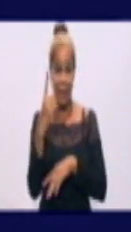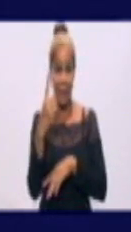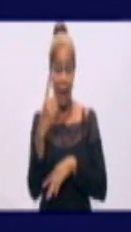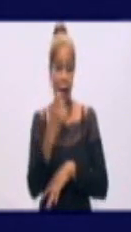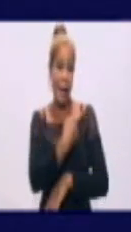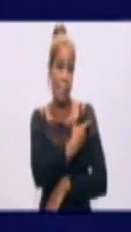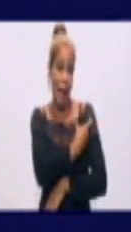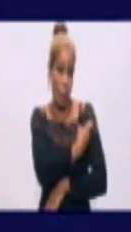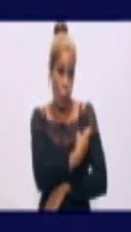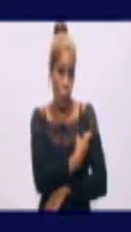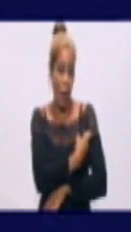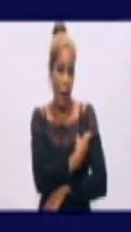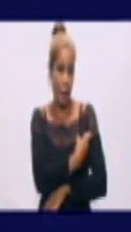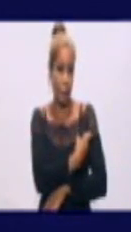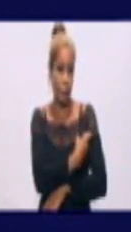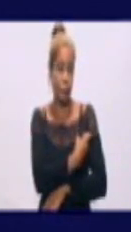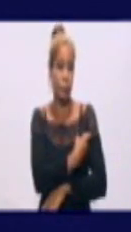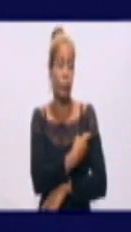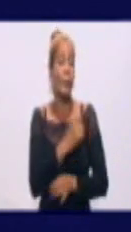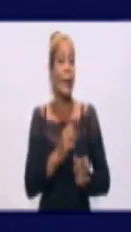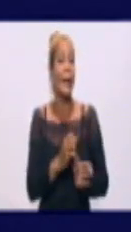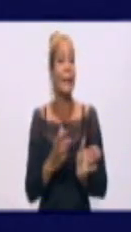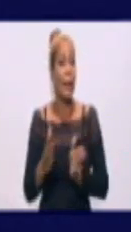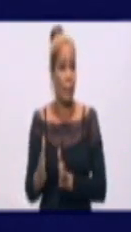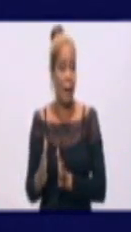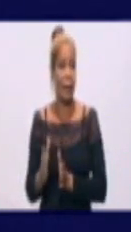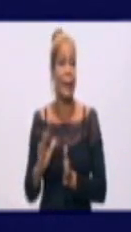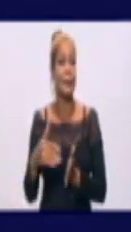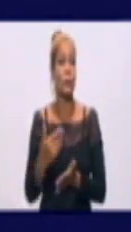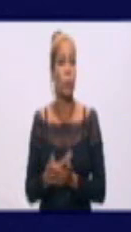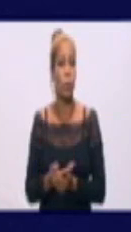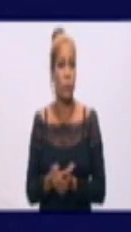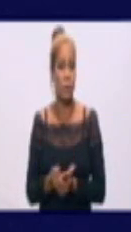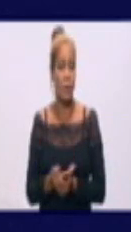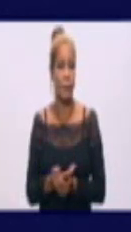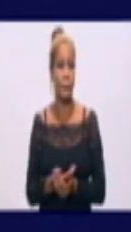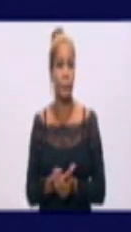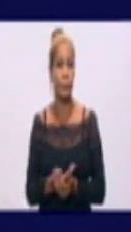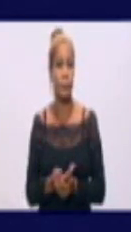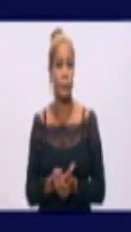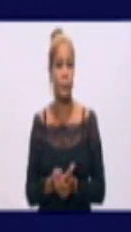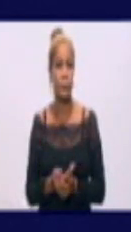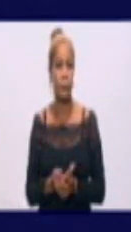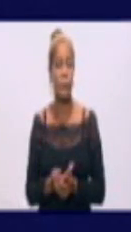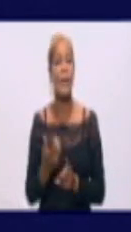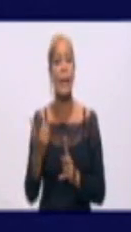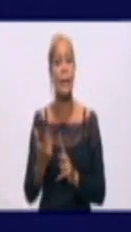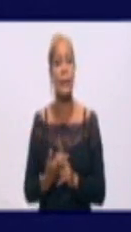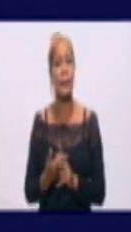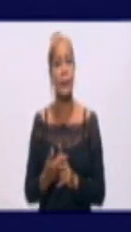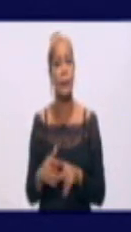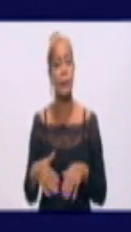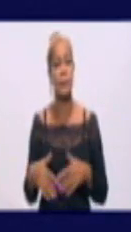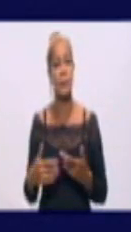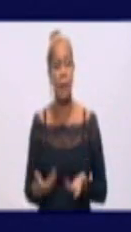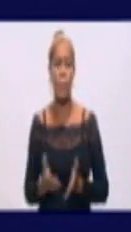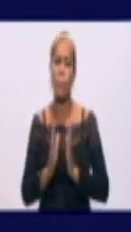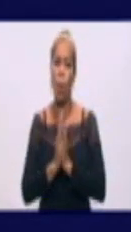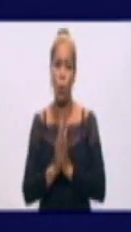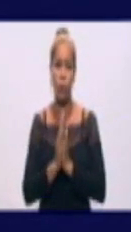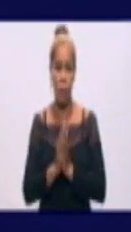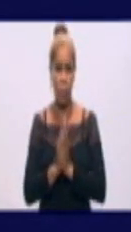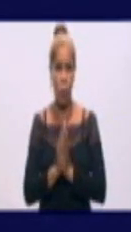inoculación del candidato vacunal y que, por favor,